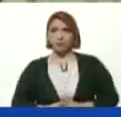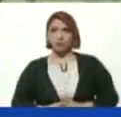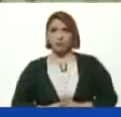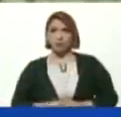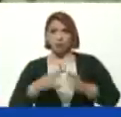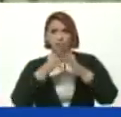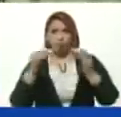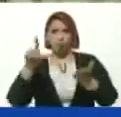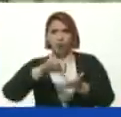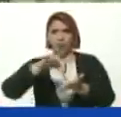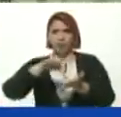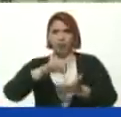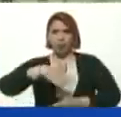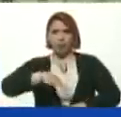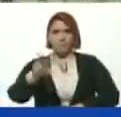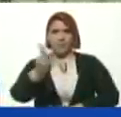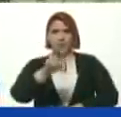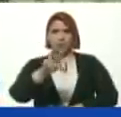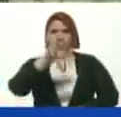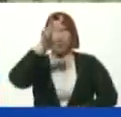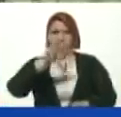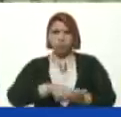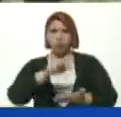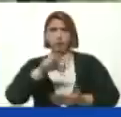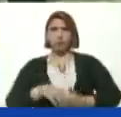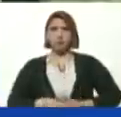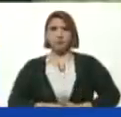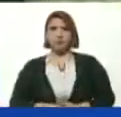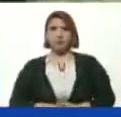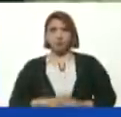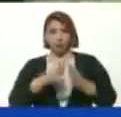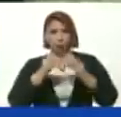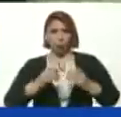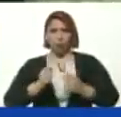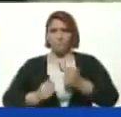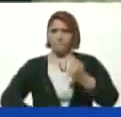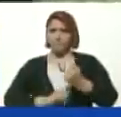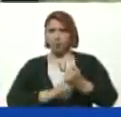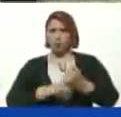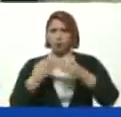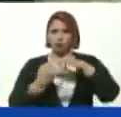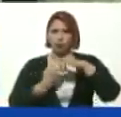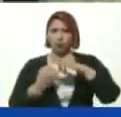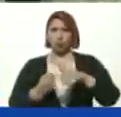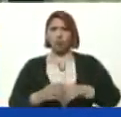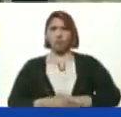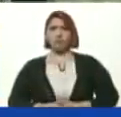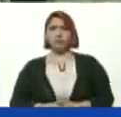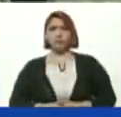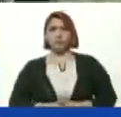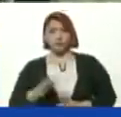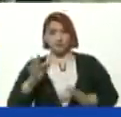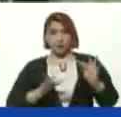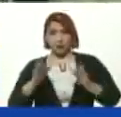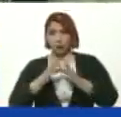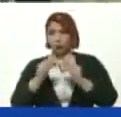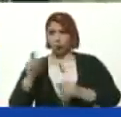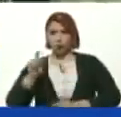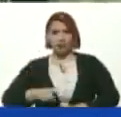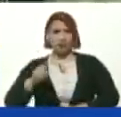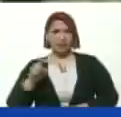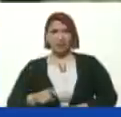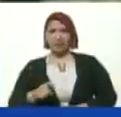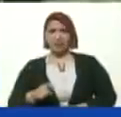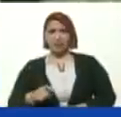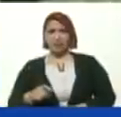todos los liceos Del país Aprobado Todo el apoyo Institucional Físico Todo lo que ellos Necesiten